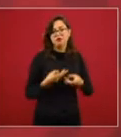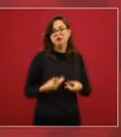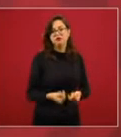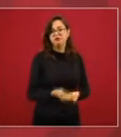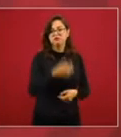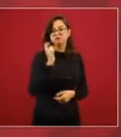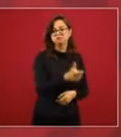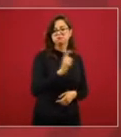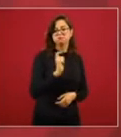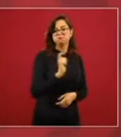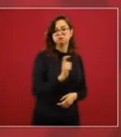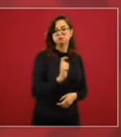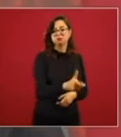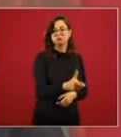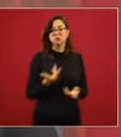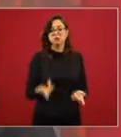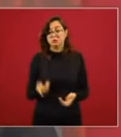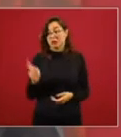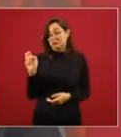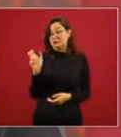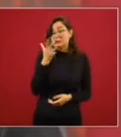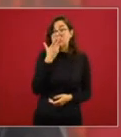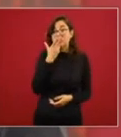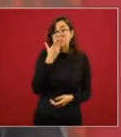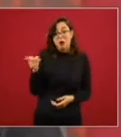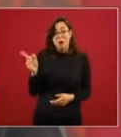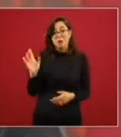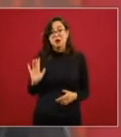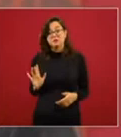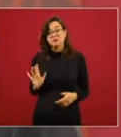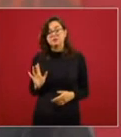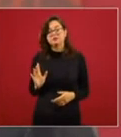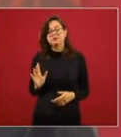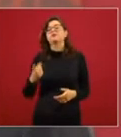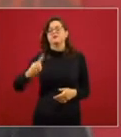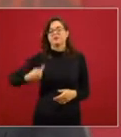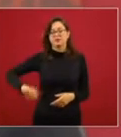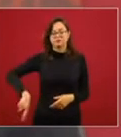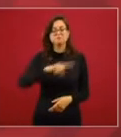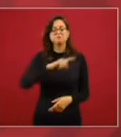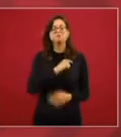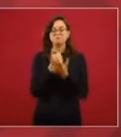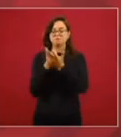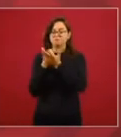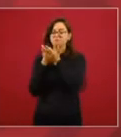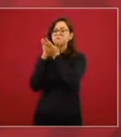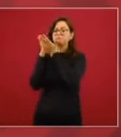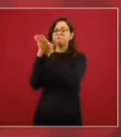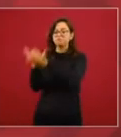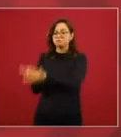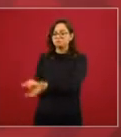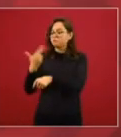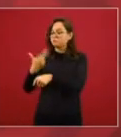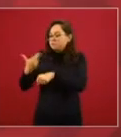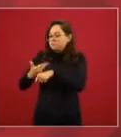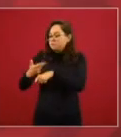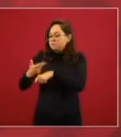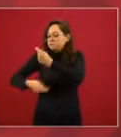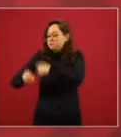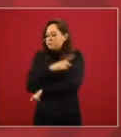contraídas en el caso de Chihuahua les hemos ayudado en esas reestructuraciones